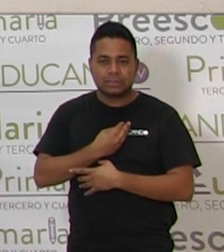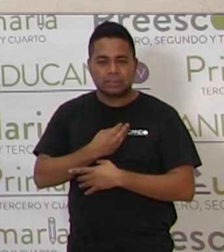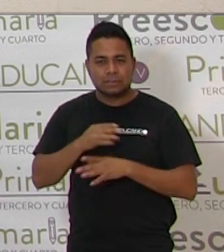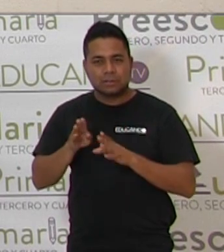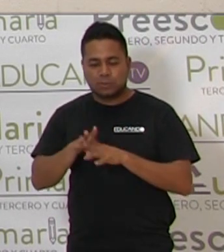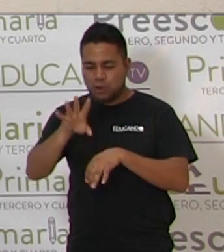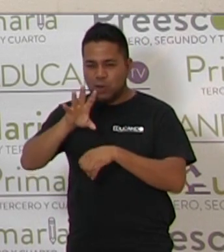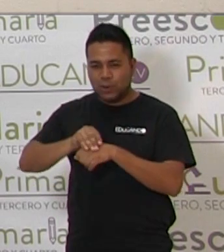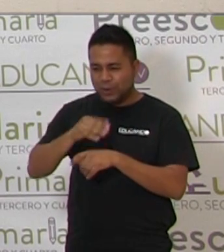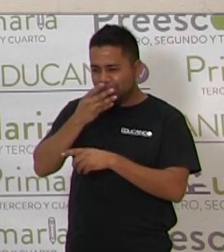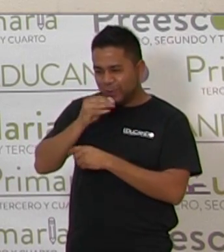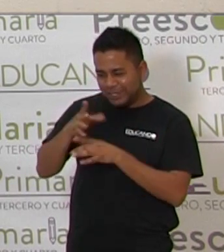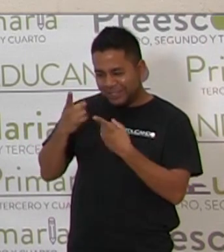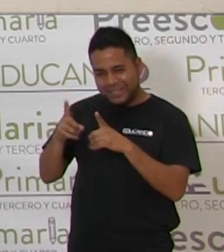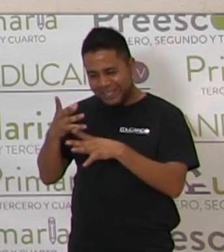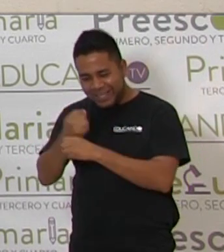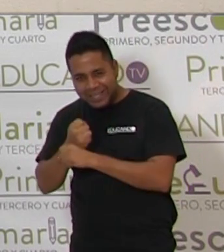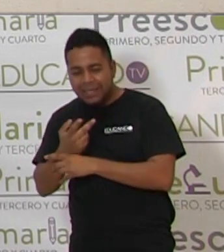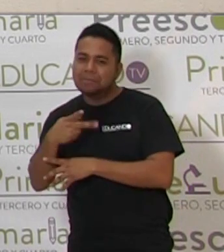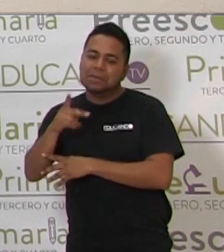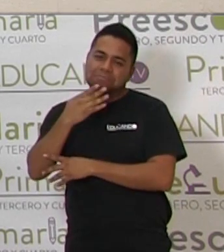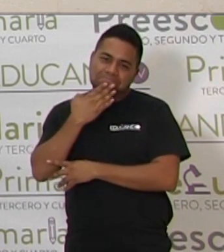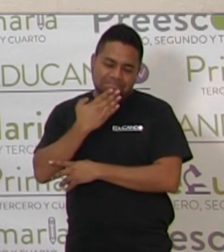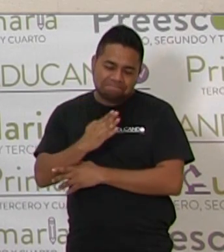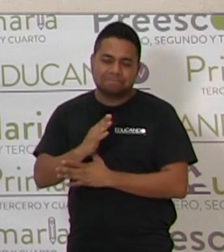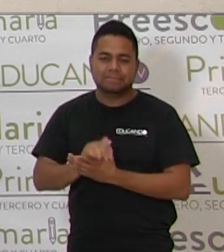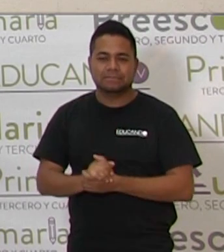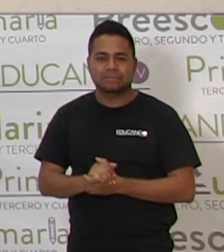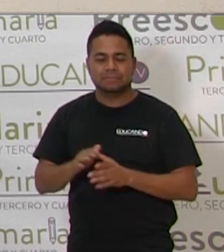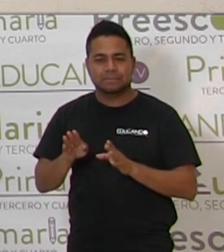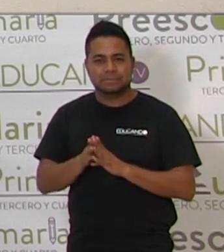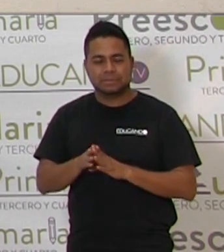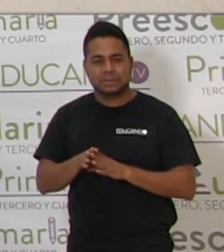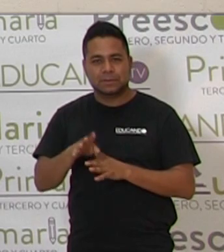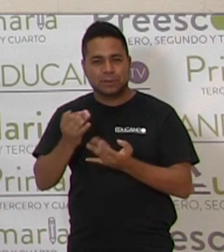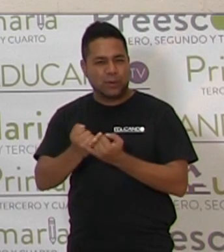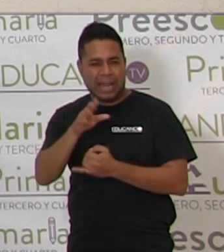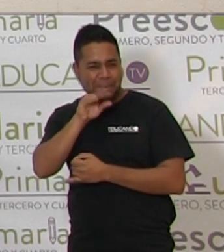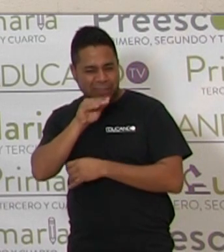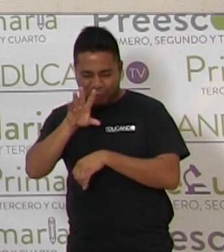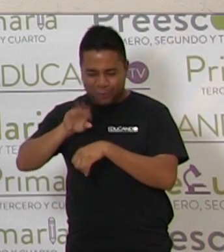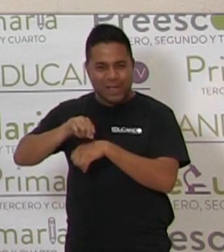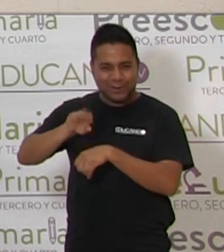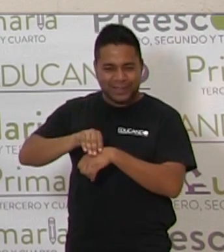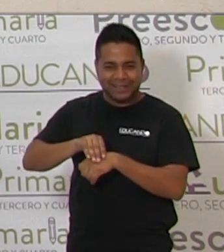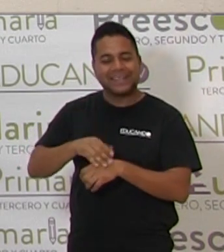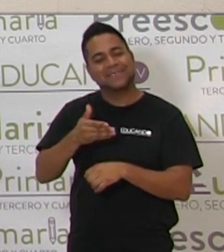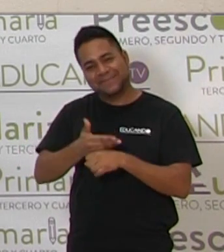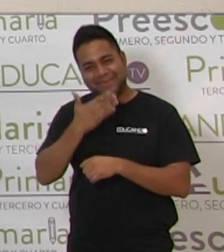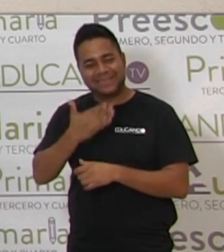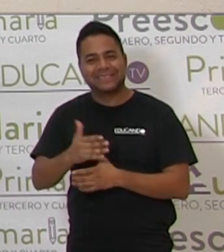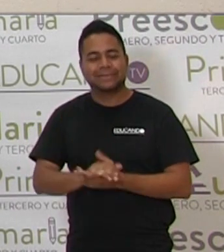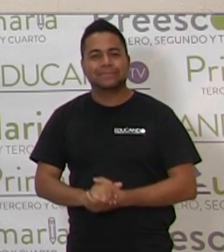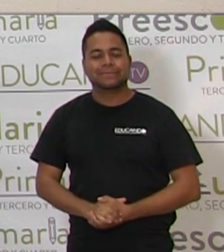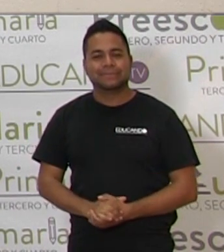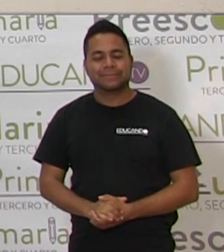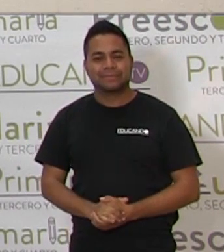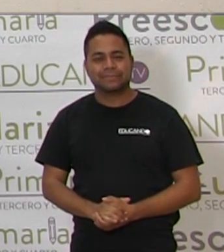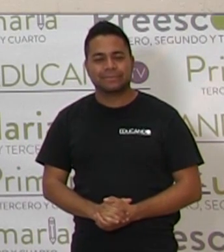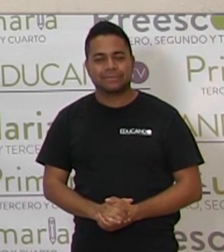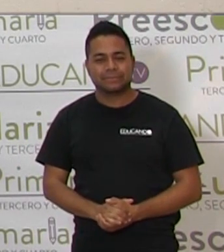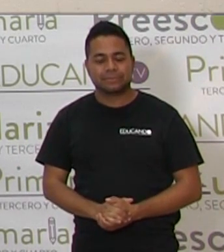No se hace tan bonito como el de David, pero como si éramos cuacuar. Ok. Muy bien.